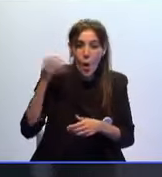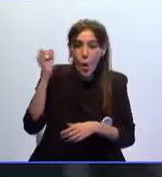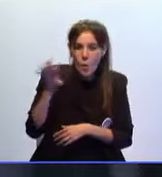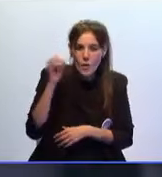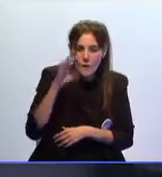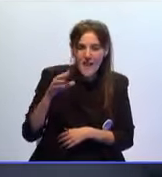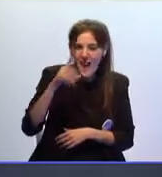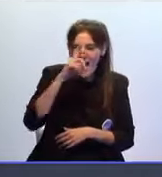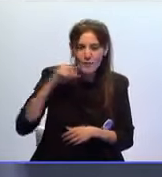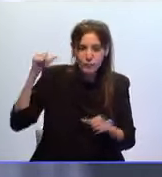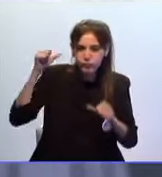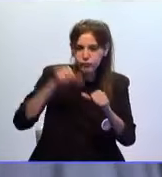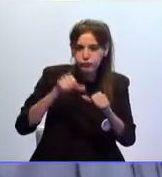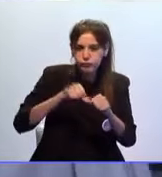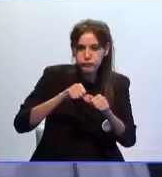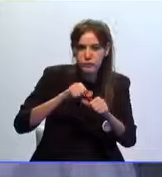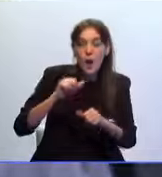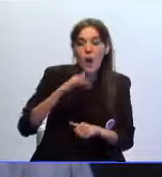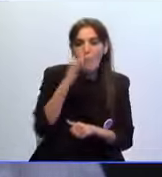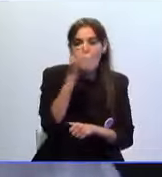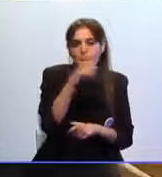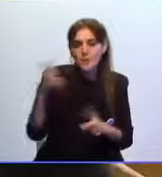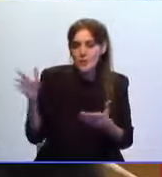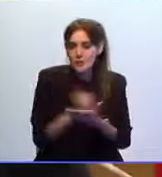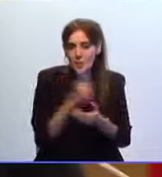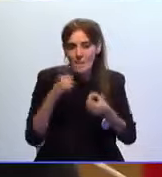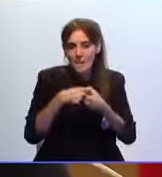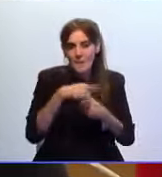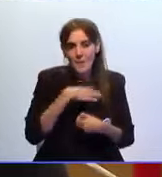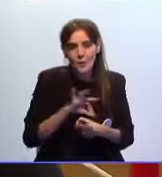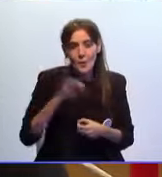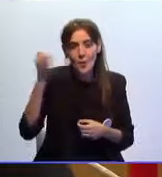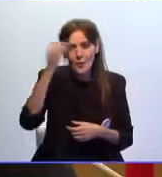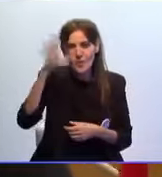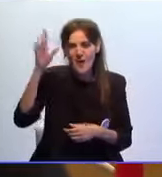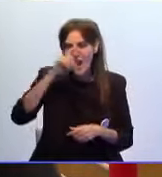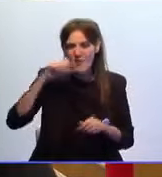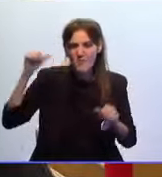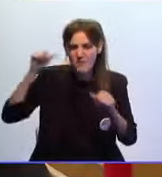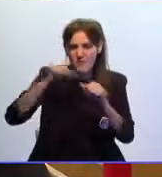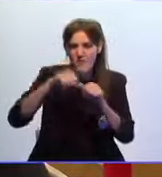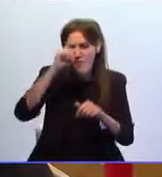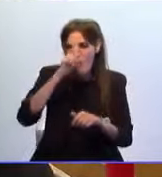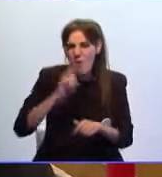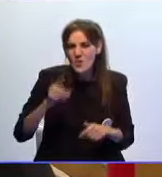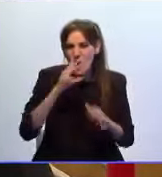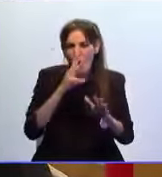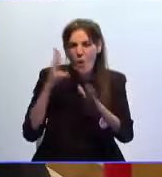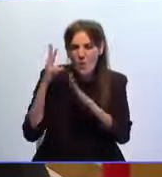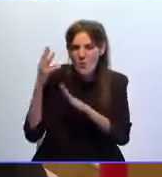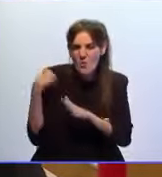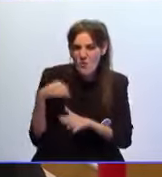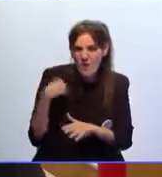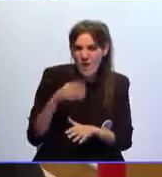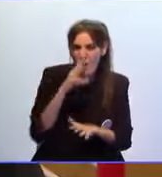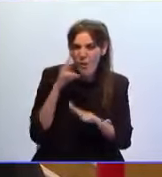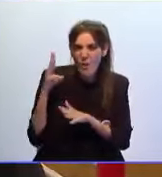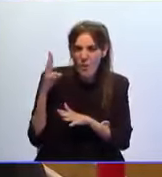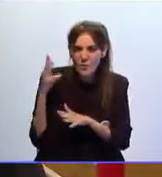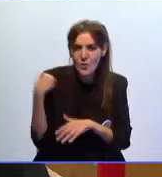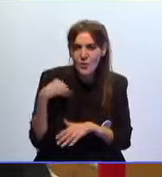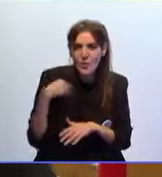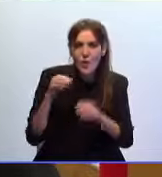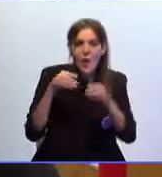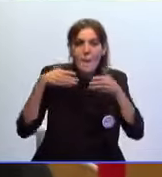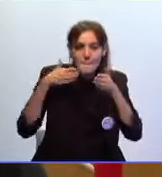organizando varios años y que es apto para todo tipo de públicos hoy ya es una idea que lleva muchísimos años yo no sé si llevamos como ocho años ya haciendo el pasaje